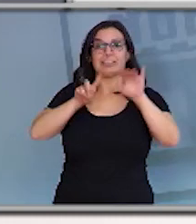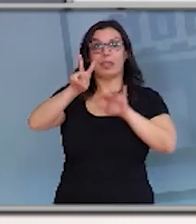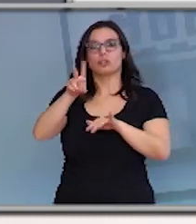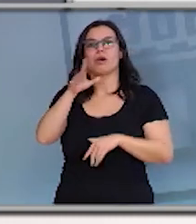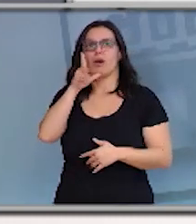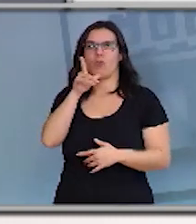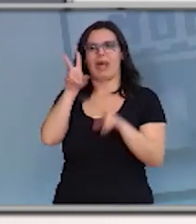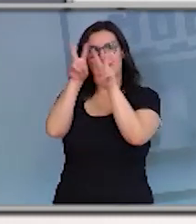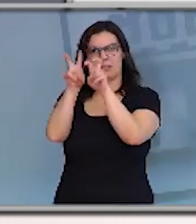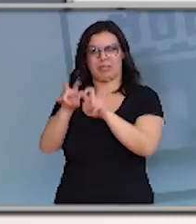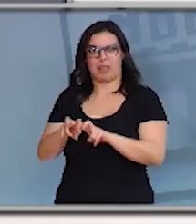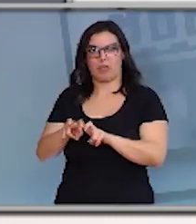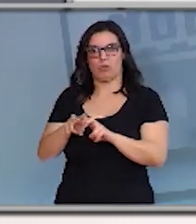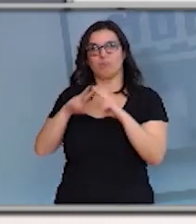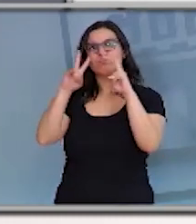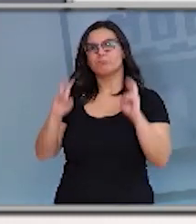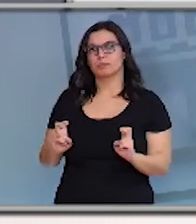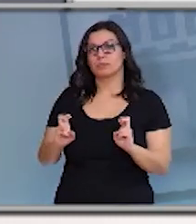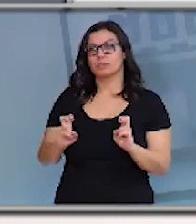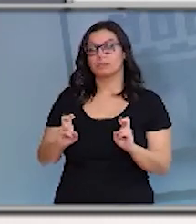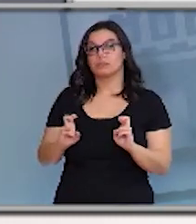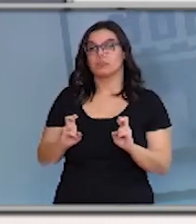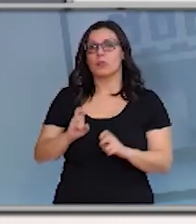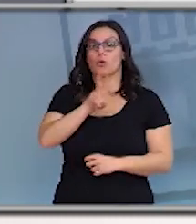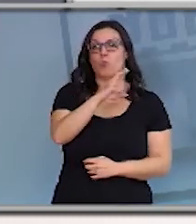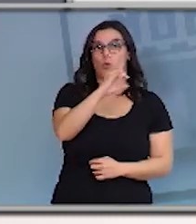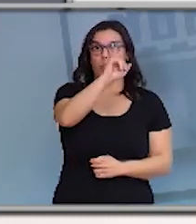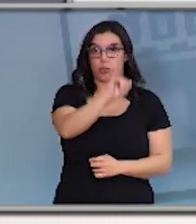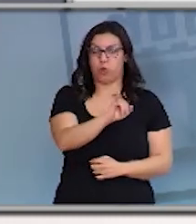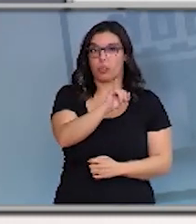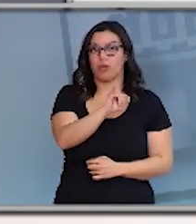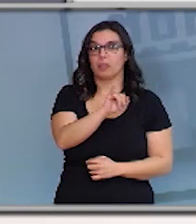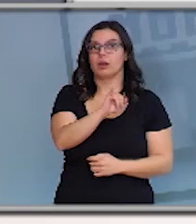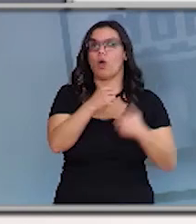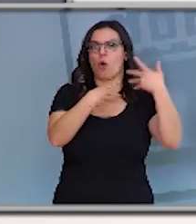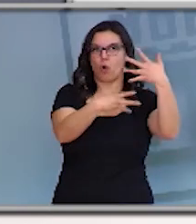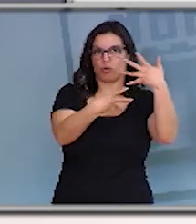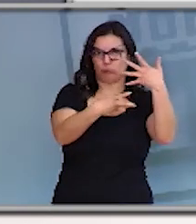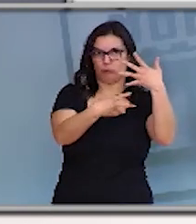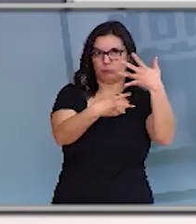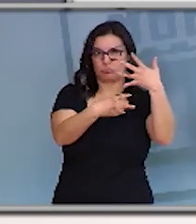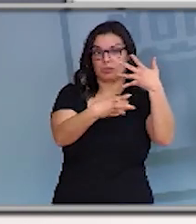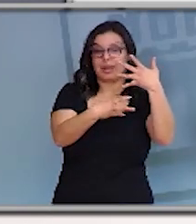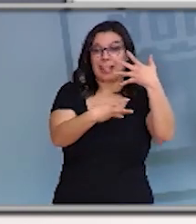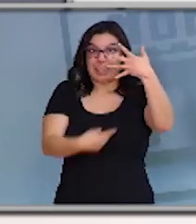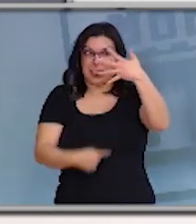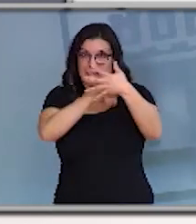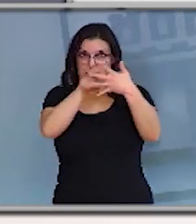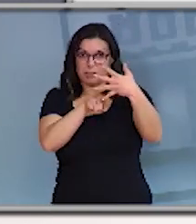en investigación ingresados en la UCI, en la unidad de cuidados intensivos, ocho, de los cuales cinco